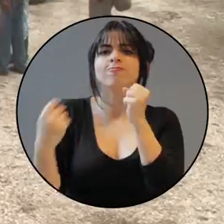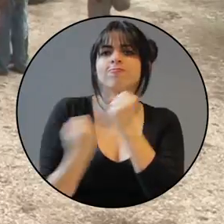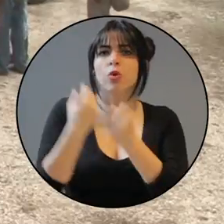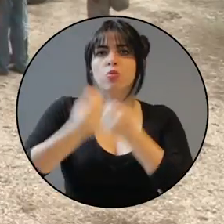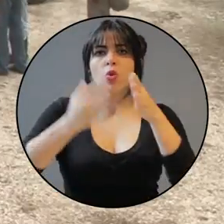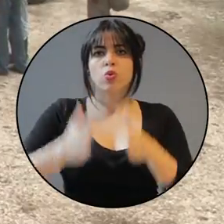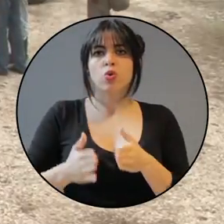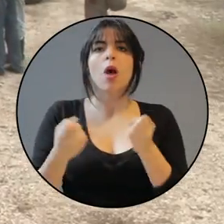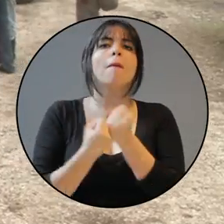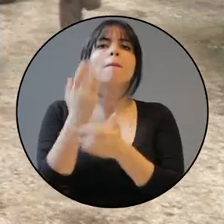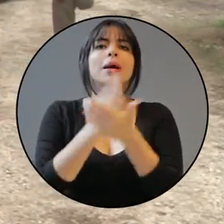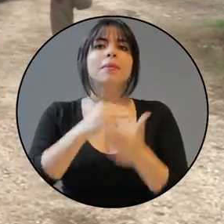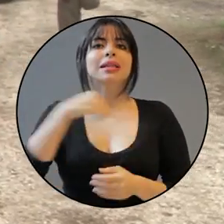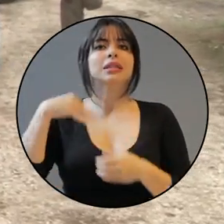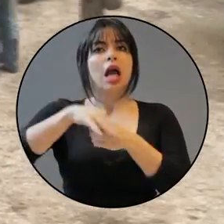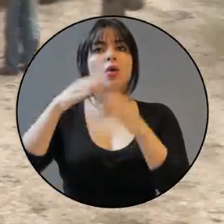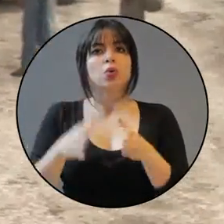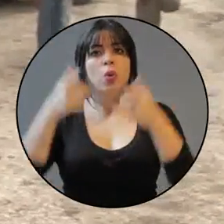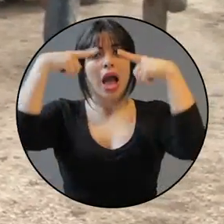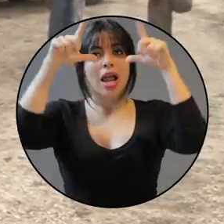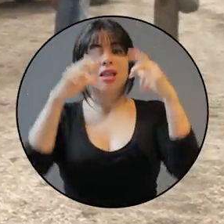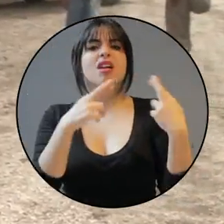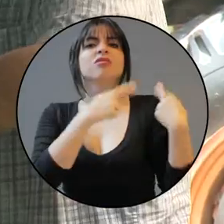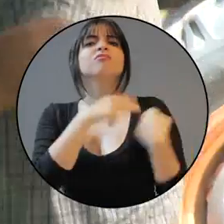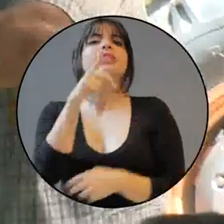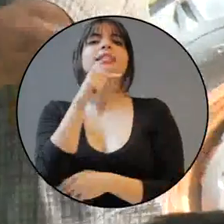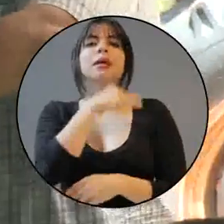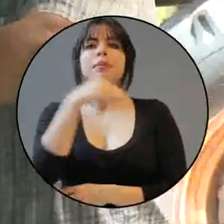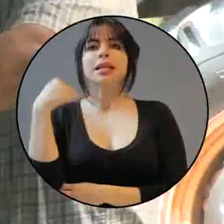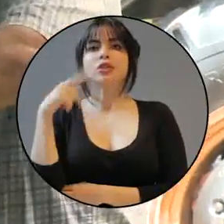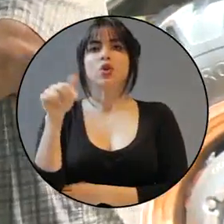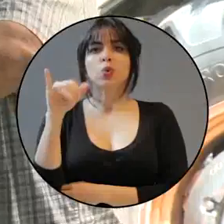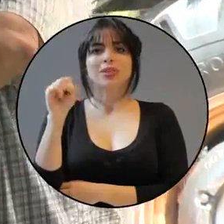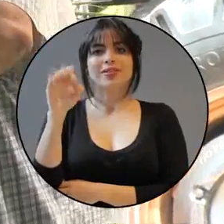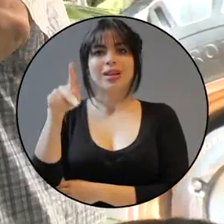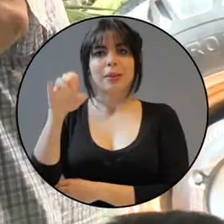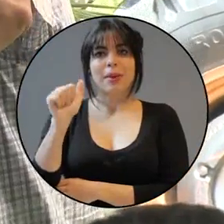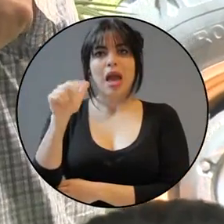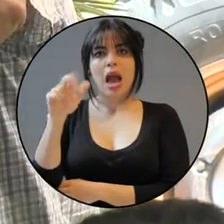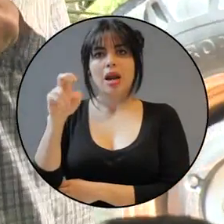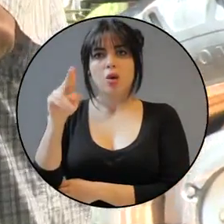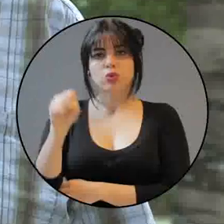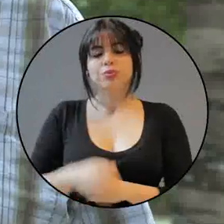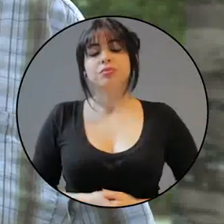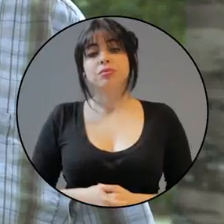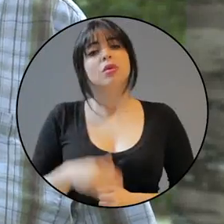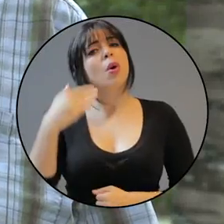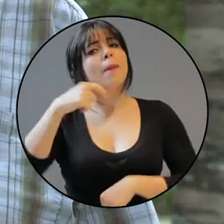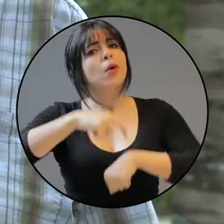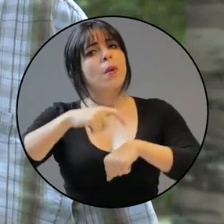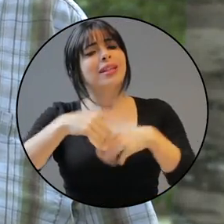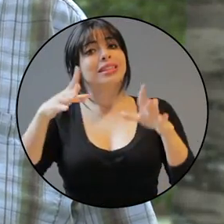productores con el aporte del Ministerio de Agricultura y Ganadería, encabezada por el ministro Luis Felipe Arauz. Desde el momento